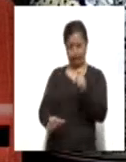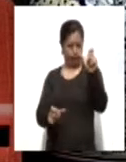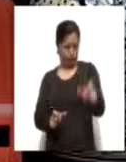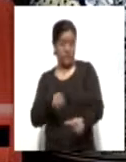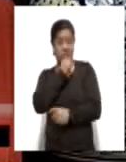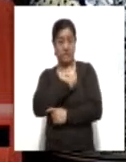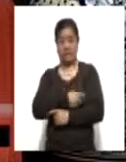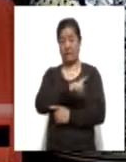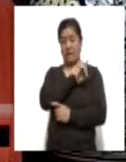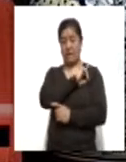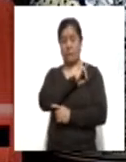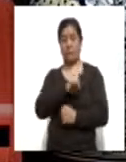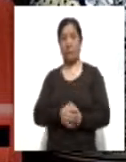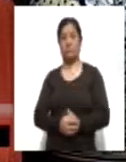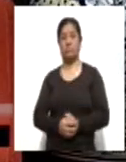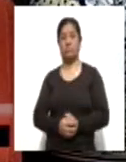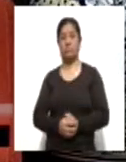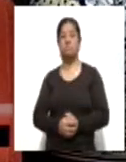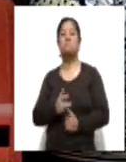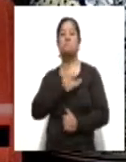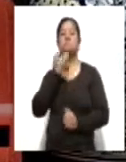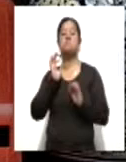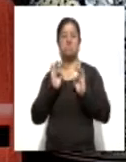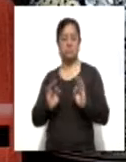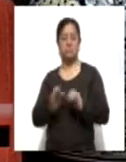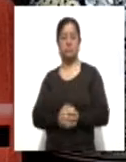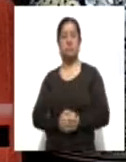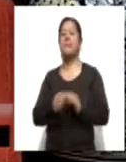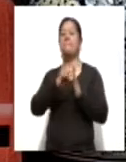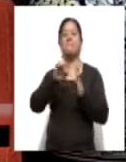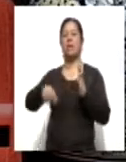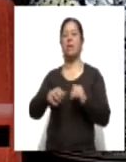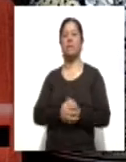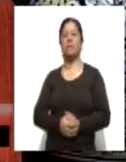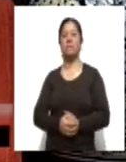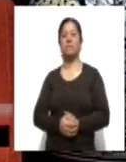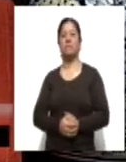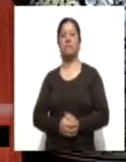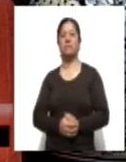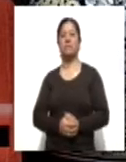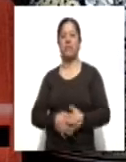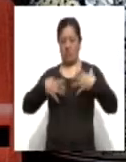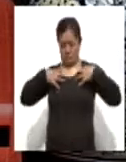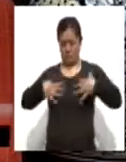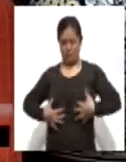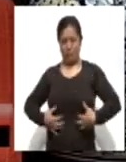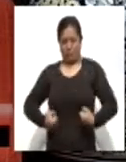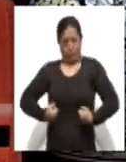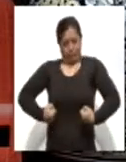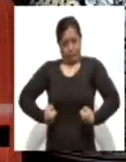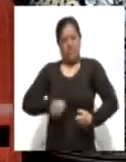en óptimas condiciones como un cierto índice de masa corporal de entre 18